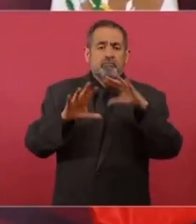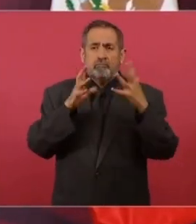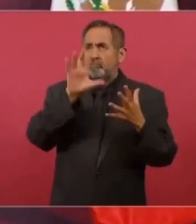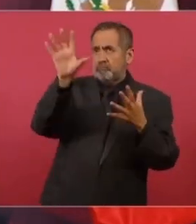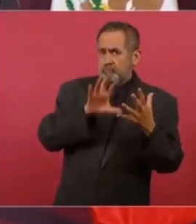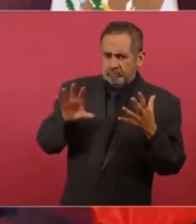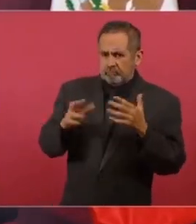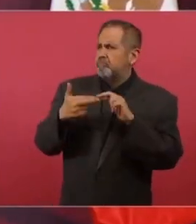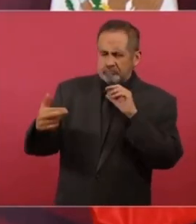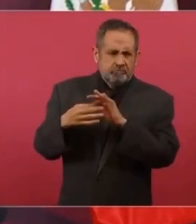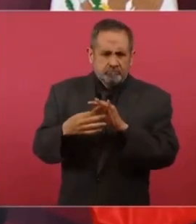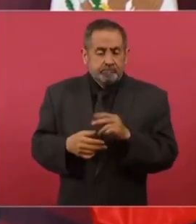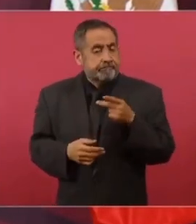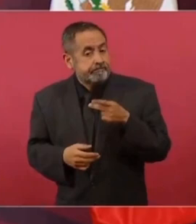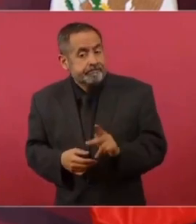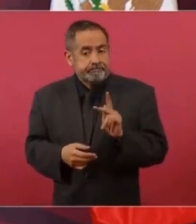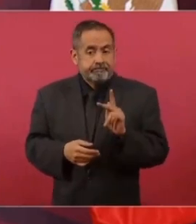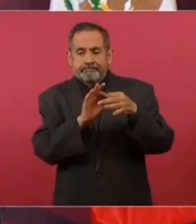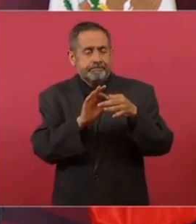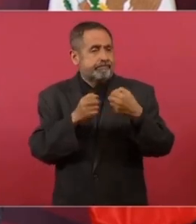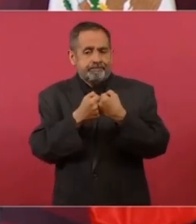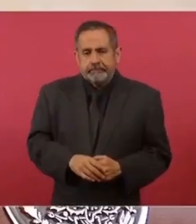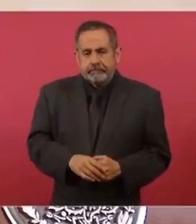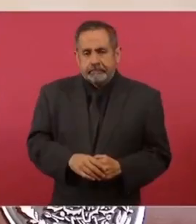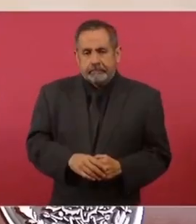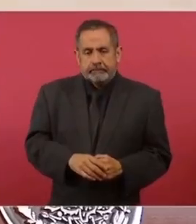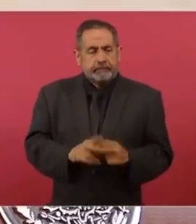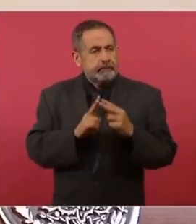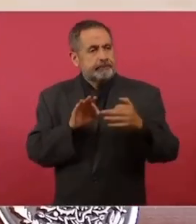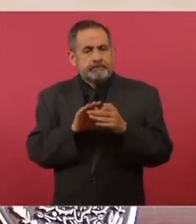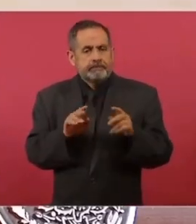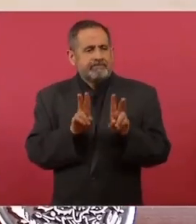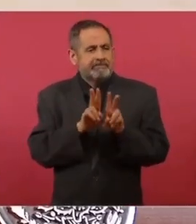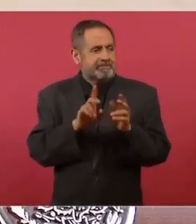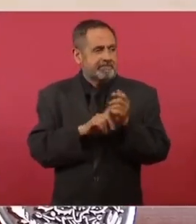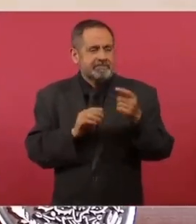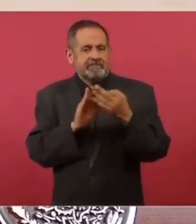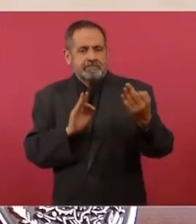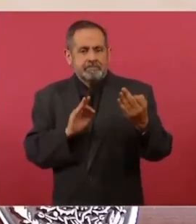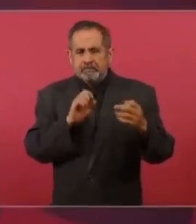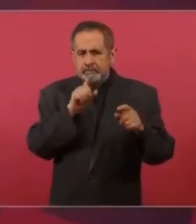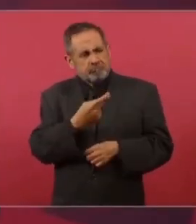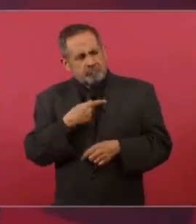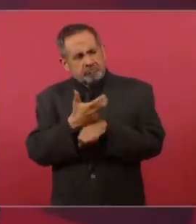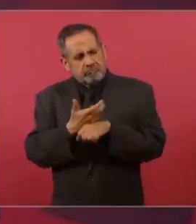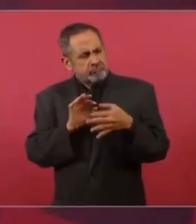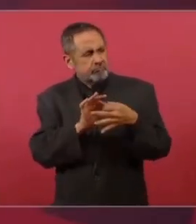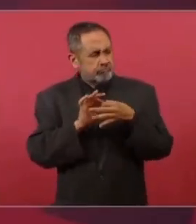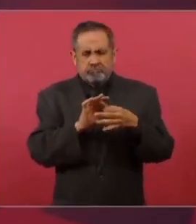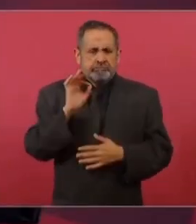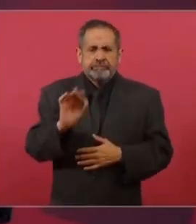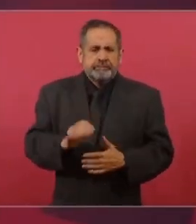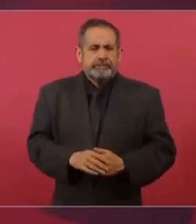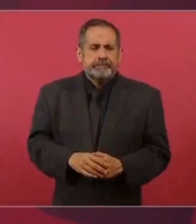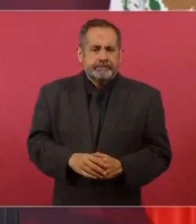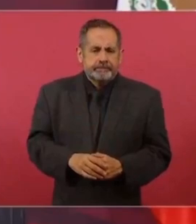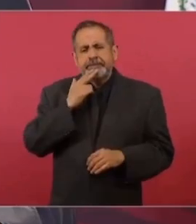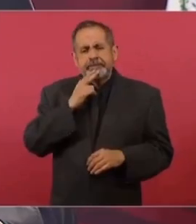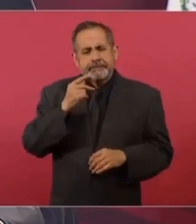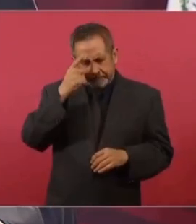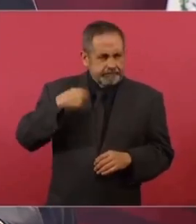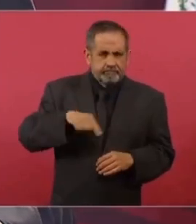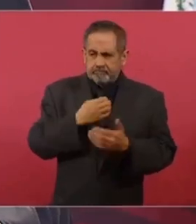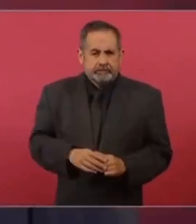mundo, pero para nosotros, por geopolítica, por vecindad, también por amistad y por